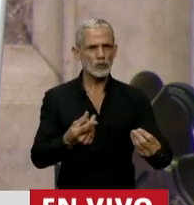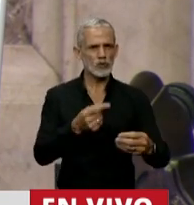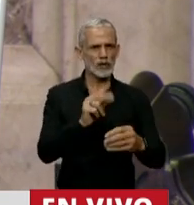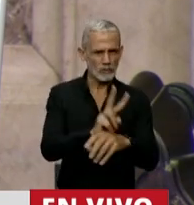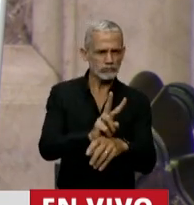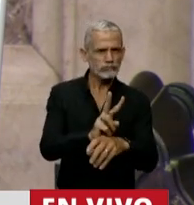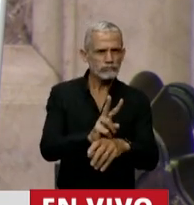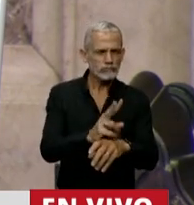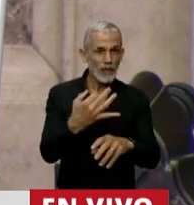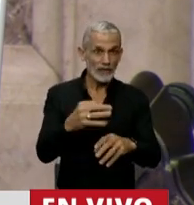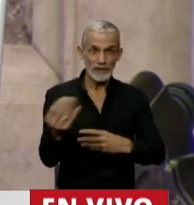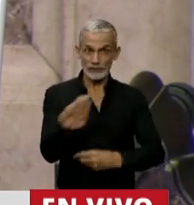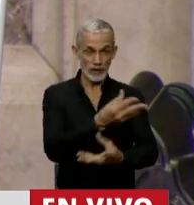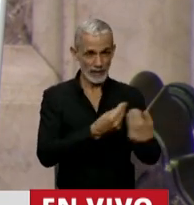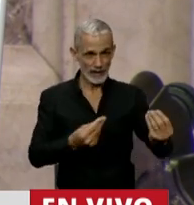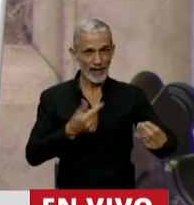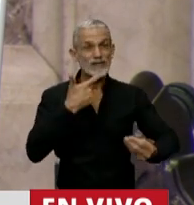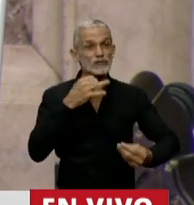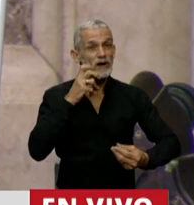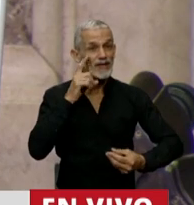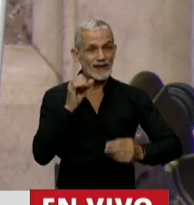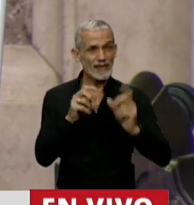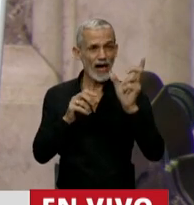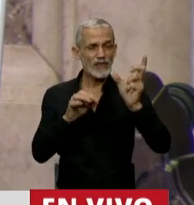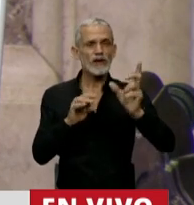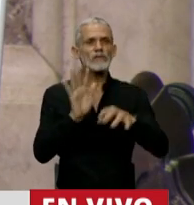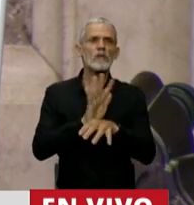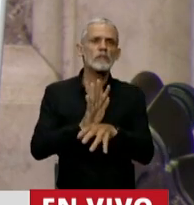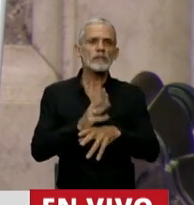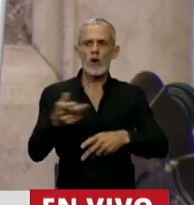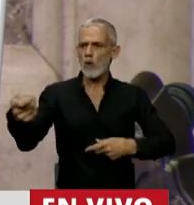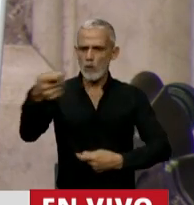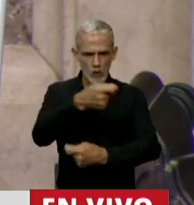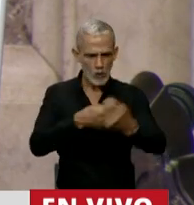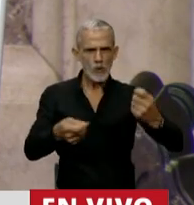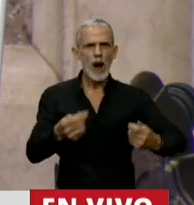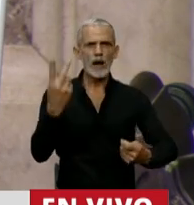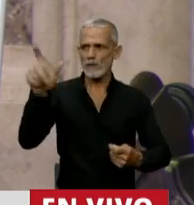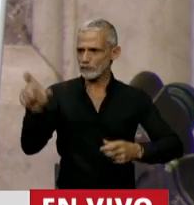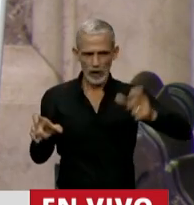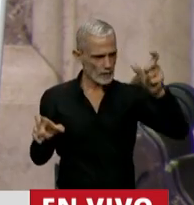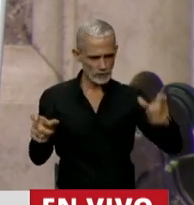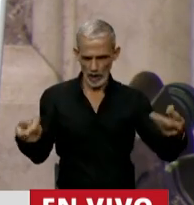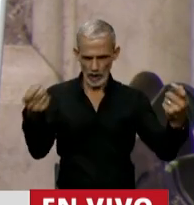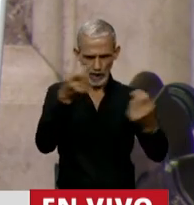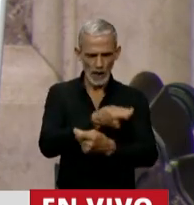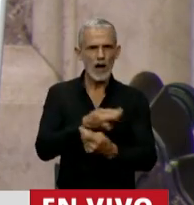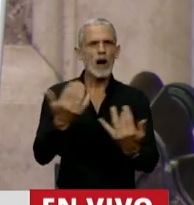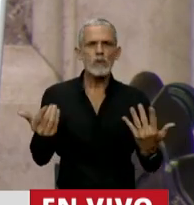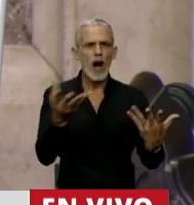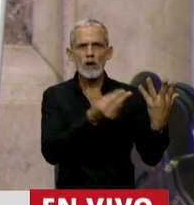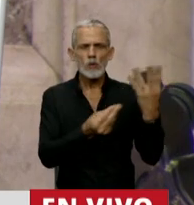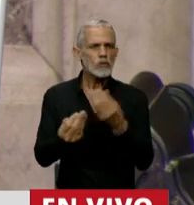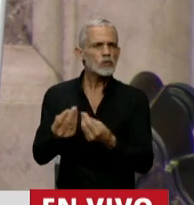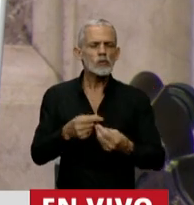protección. La solidaridad es la colaboración que existe entre los individuos y que nos permite atravesar